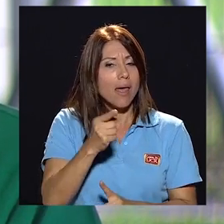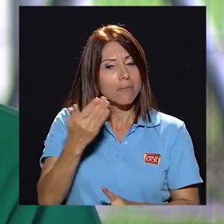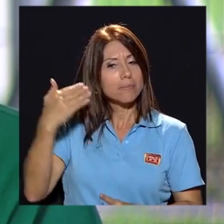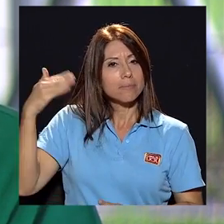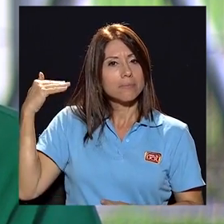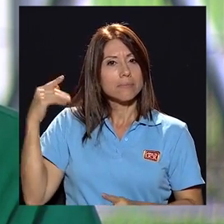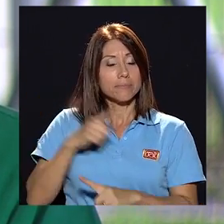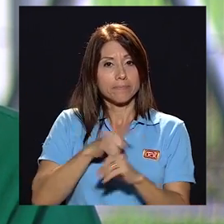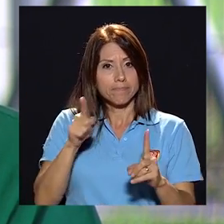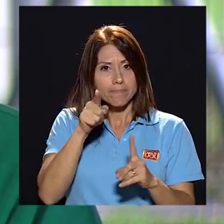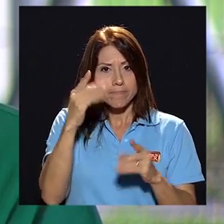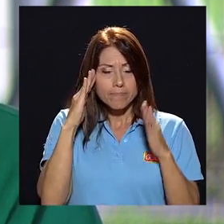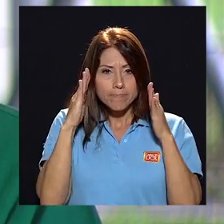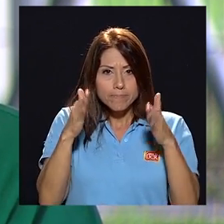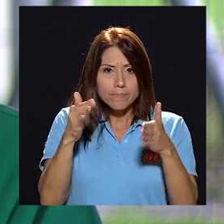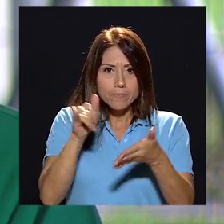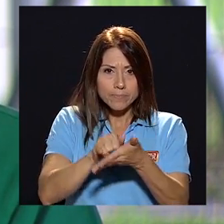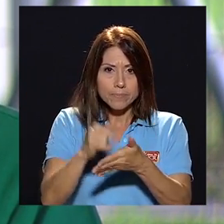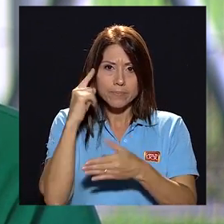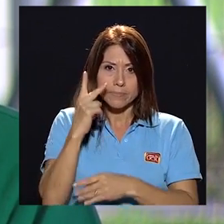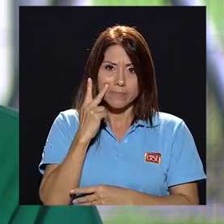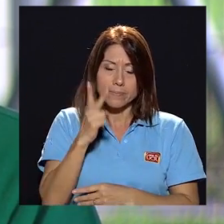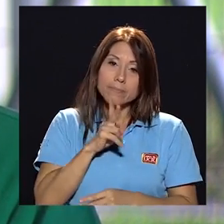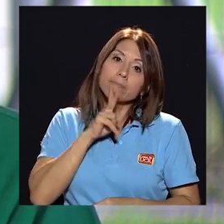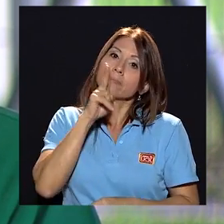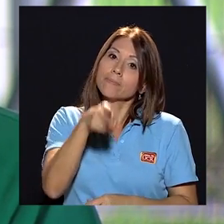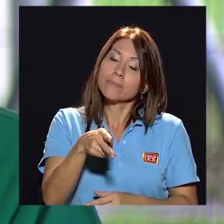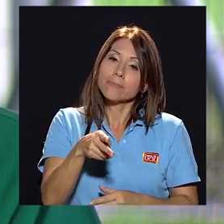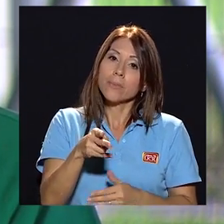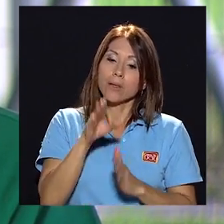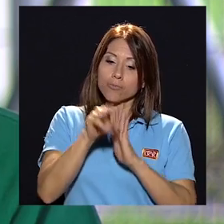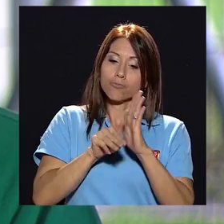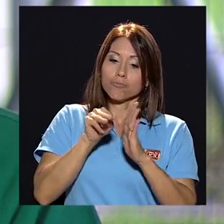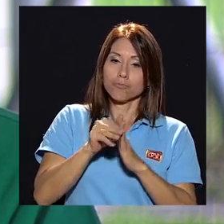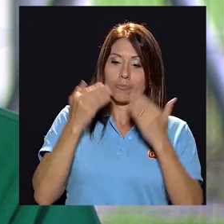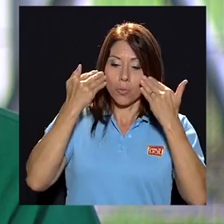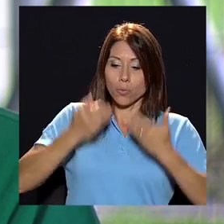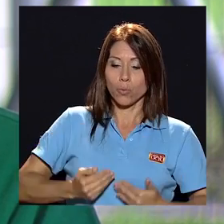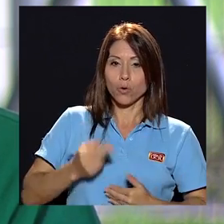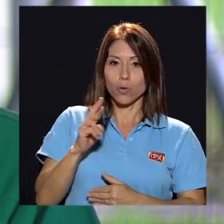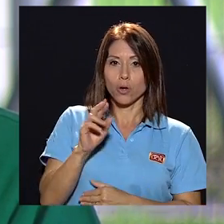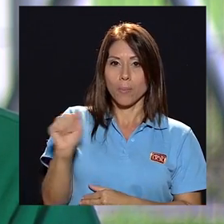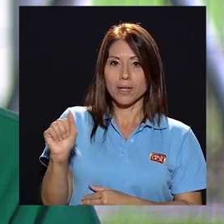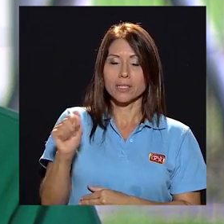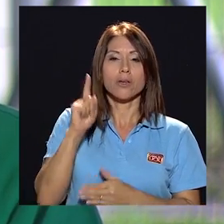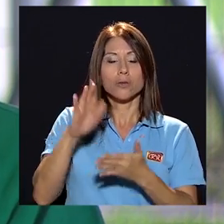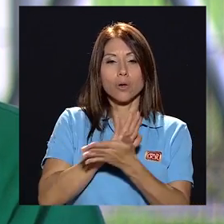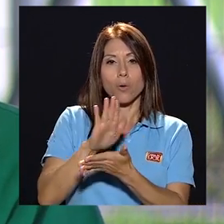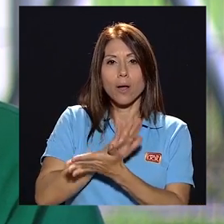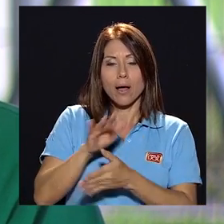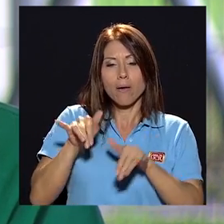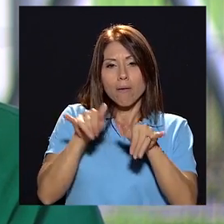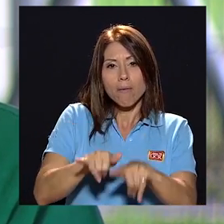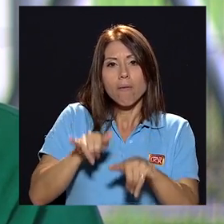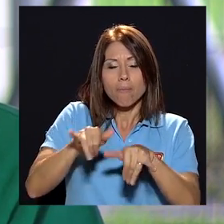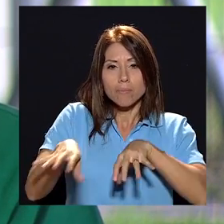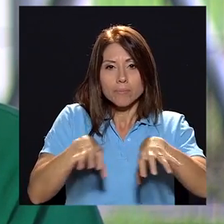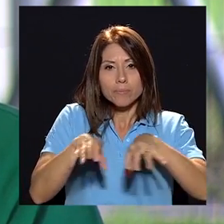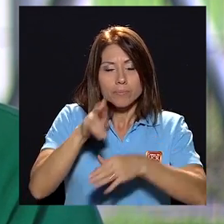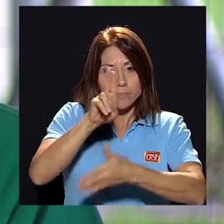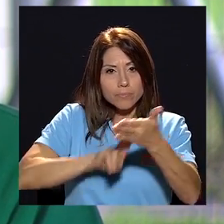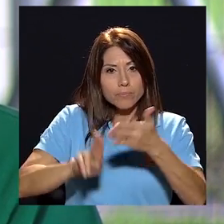se pongan cuidado en ese detalle para que realmente vean que la hoja de vida de Rodrigo Aymerich es una hoja permanente de actividad